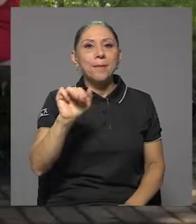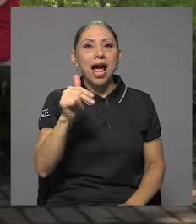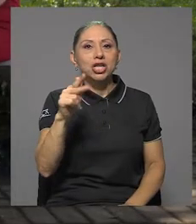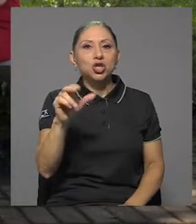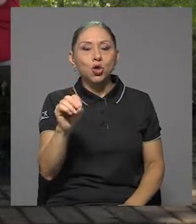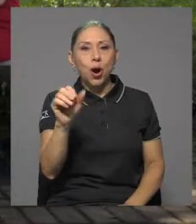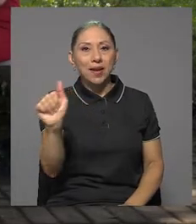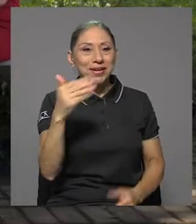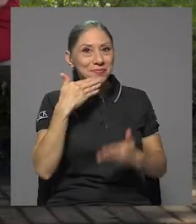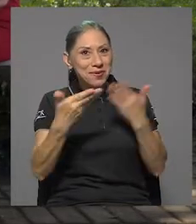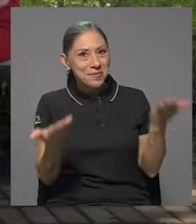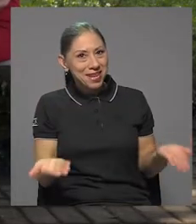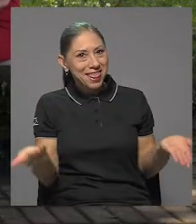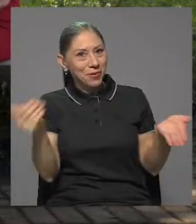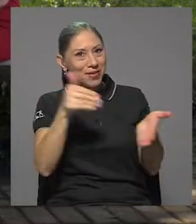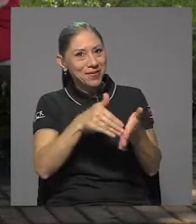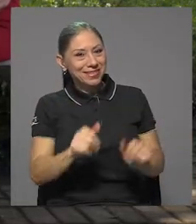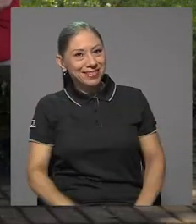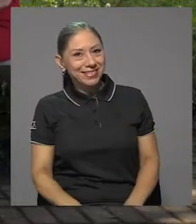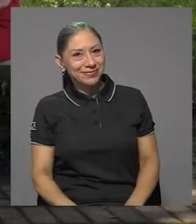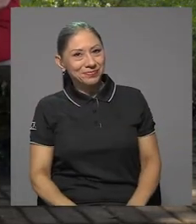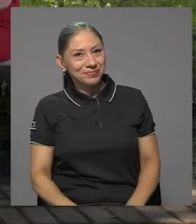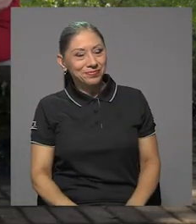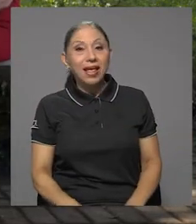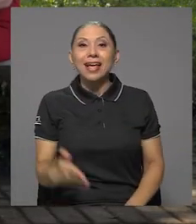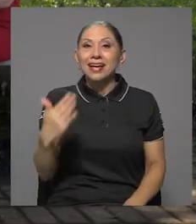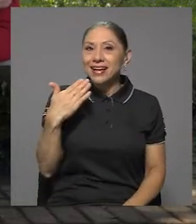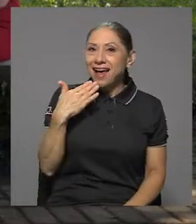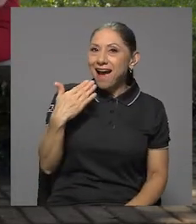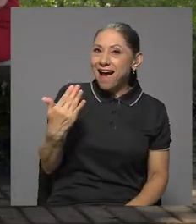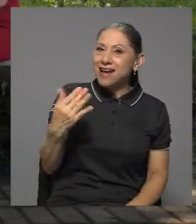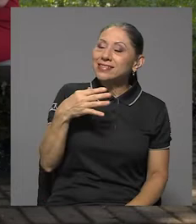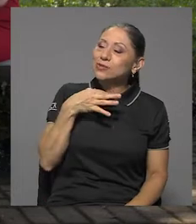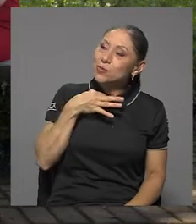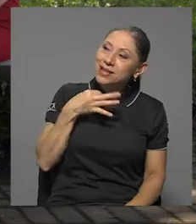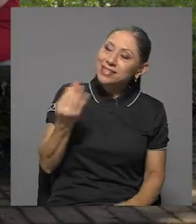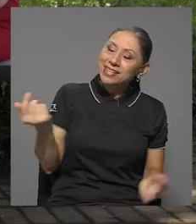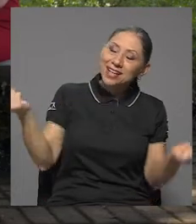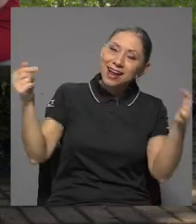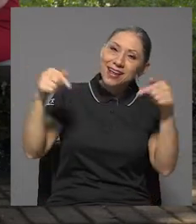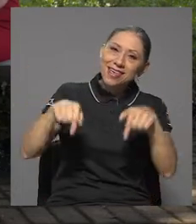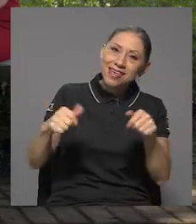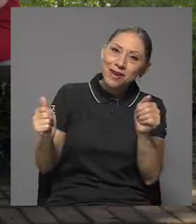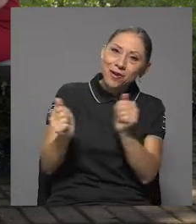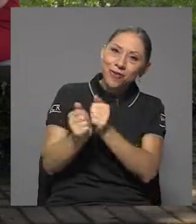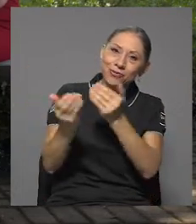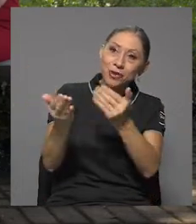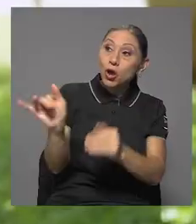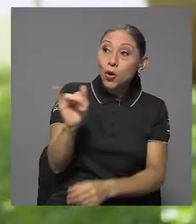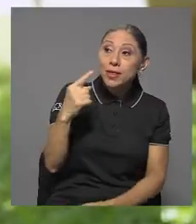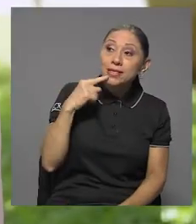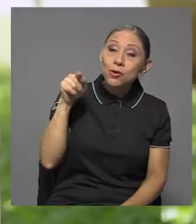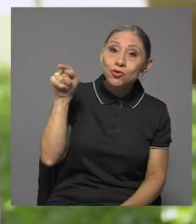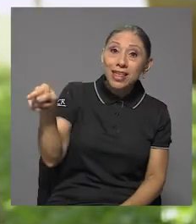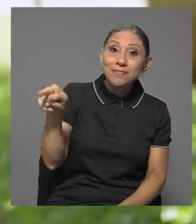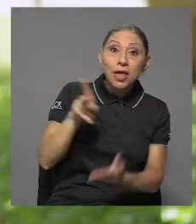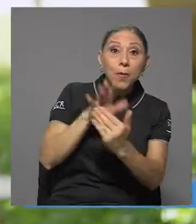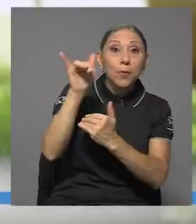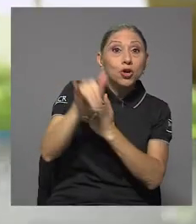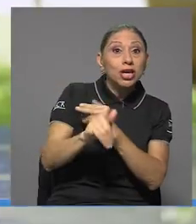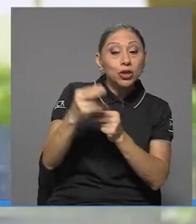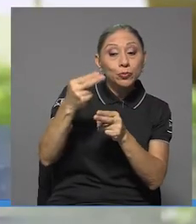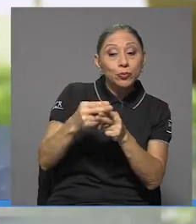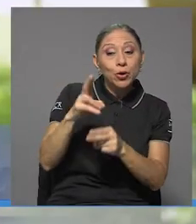María Marta, bienvenida nuevamente desde la U. Muchas gracias, un placer estar aquí acompañándolos. Como lo decía usted, el proyecto